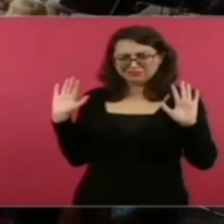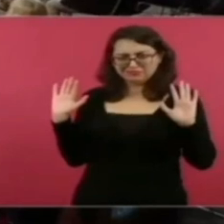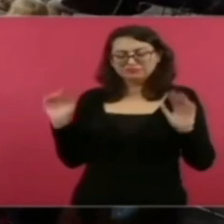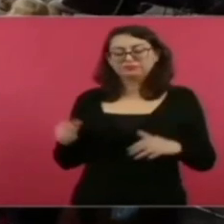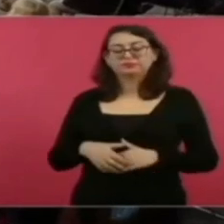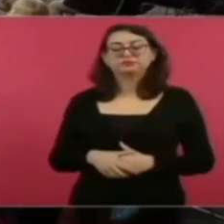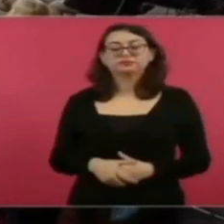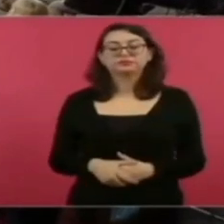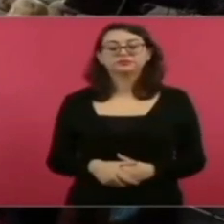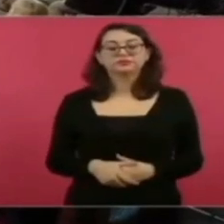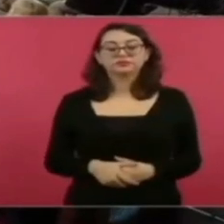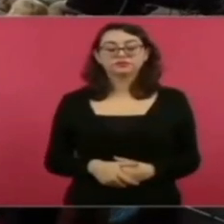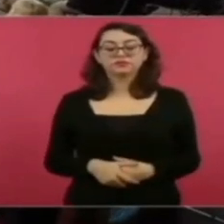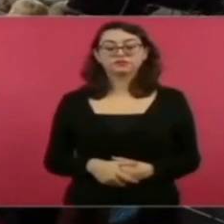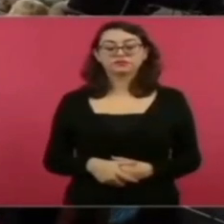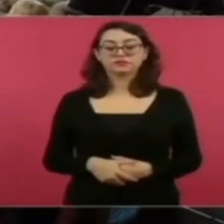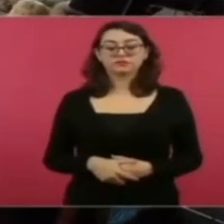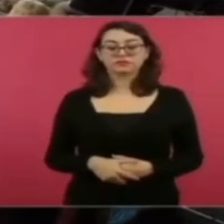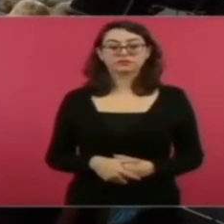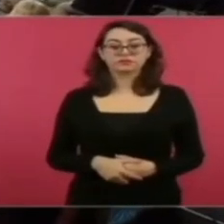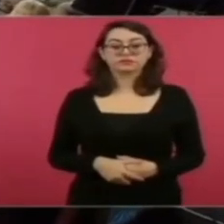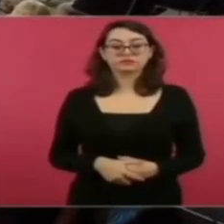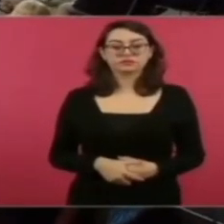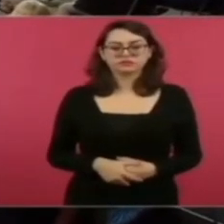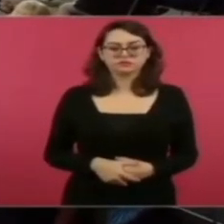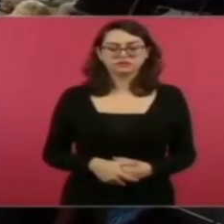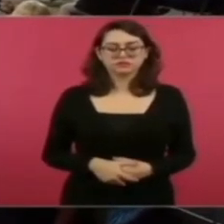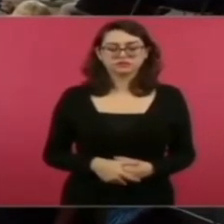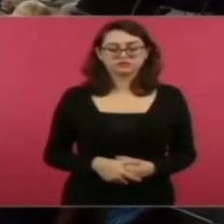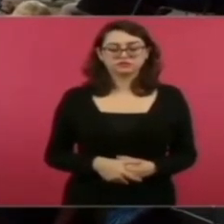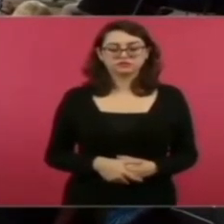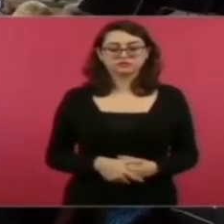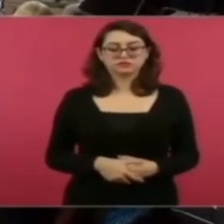¿Qué me cuadran? Que dije esto